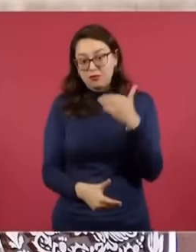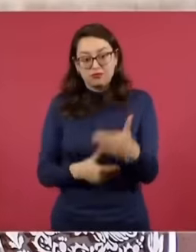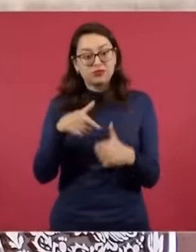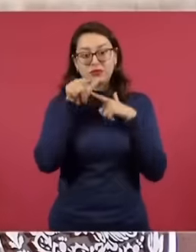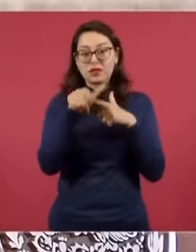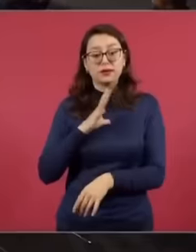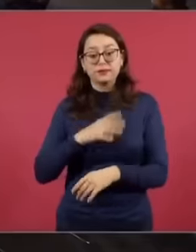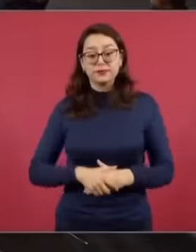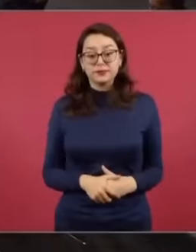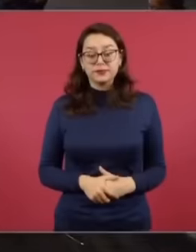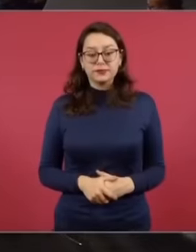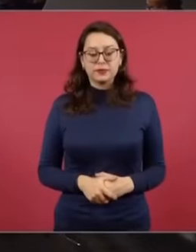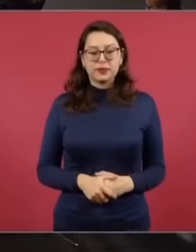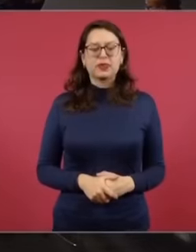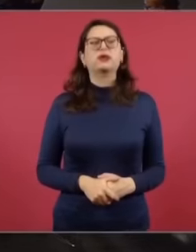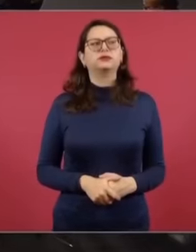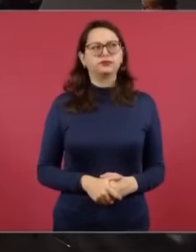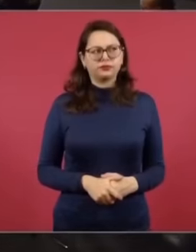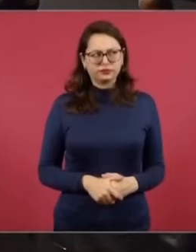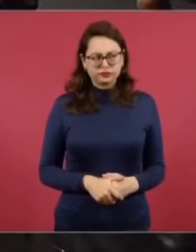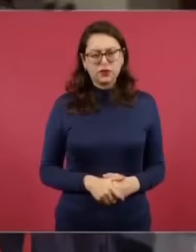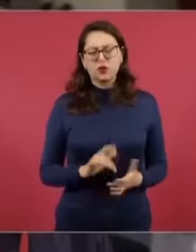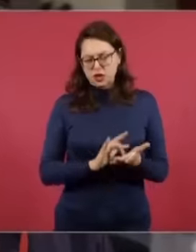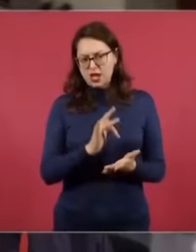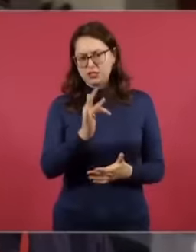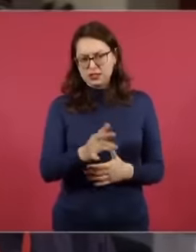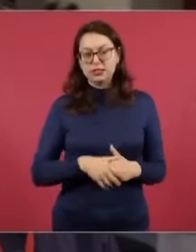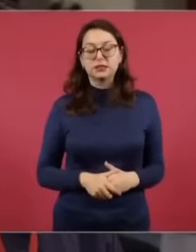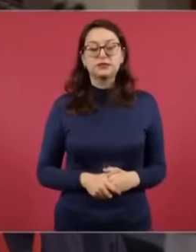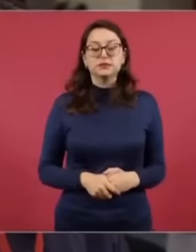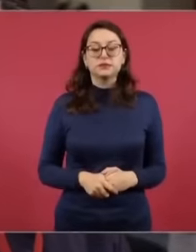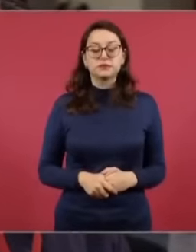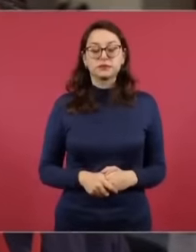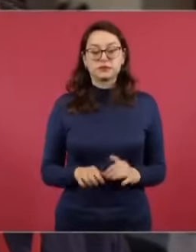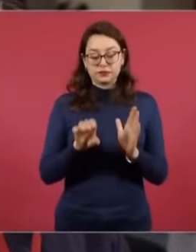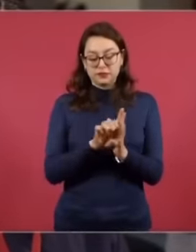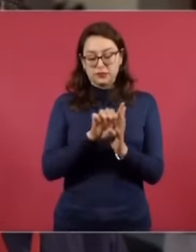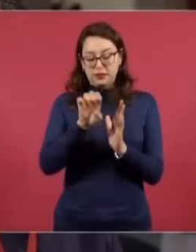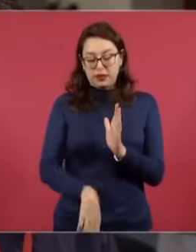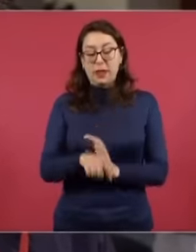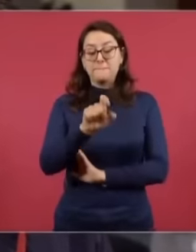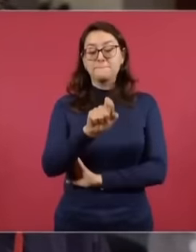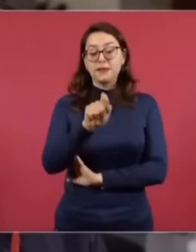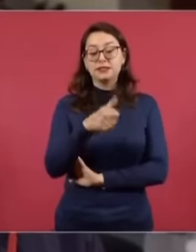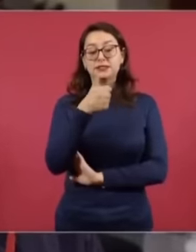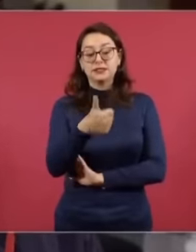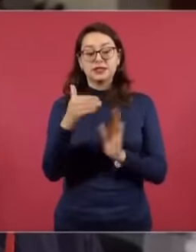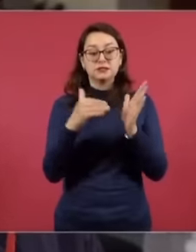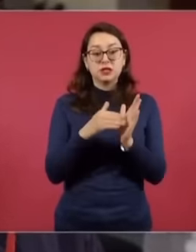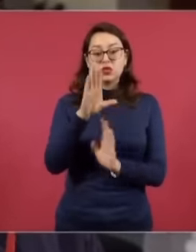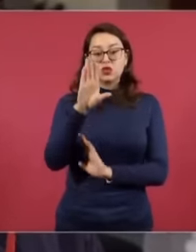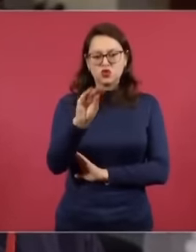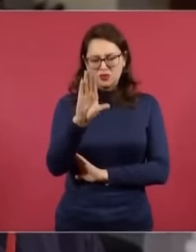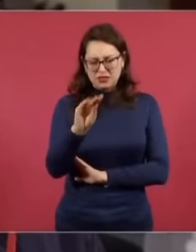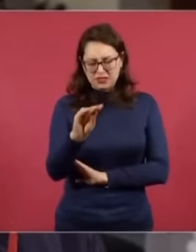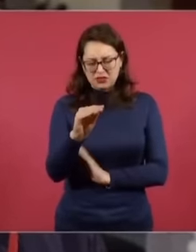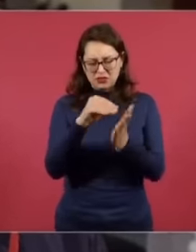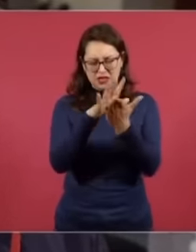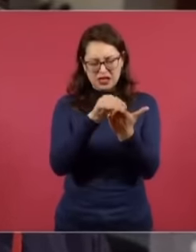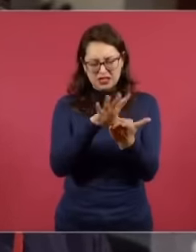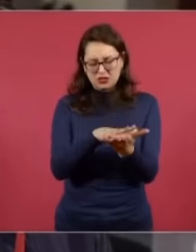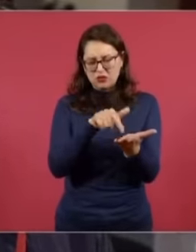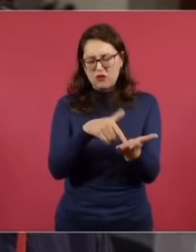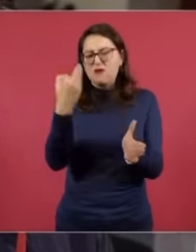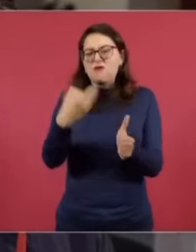asunto. Sobre eso mismo que estaba señalando, por ejemplo, hay 26 mil 90 registros sin datos suficientes para